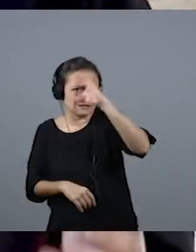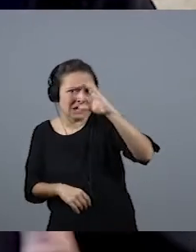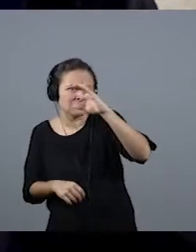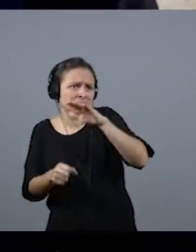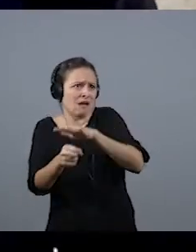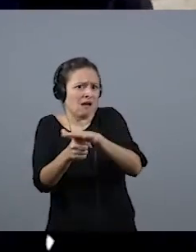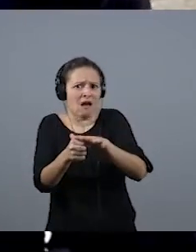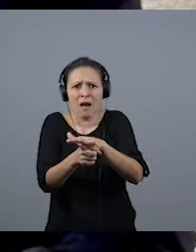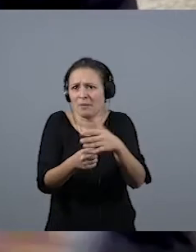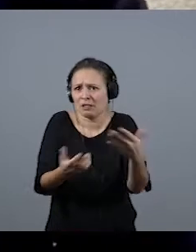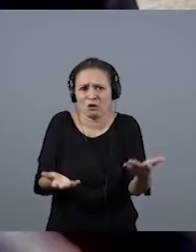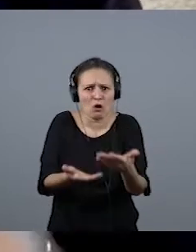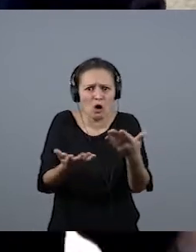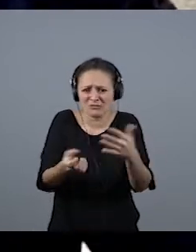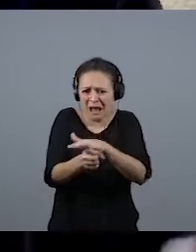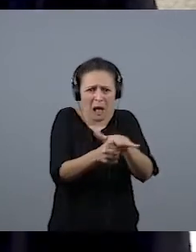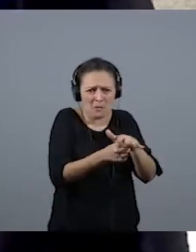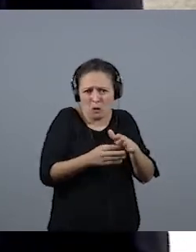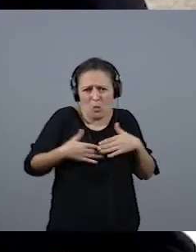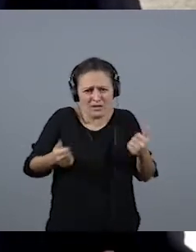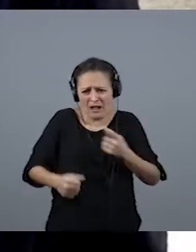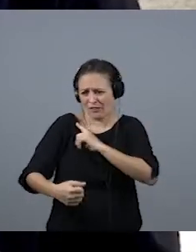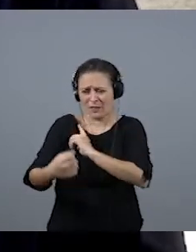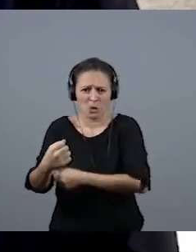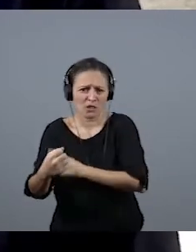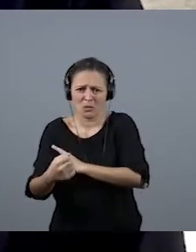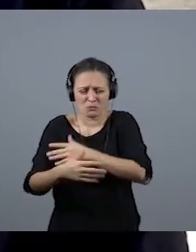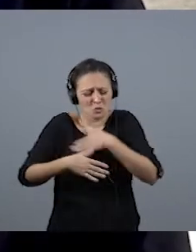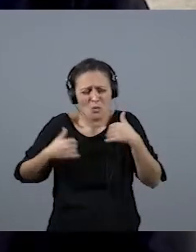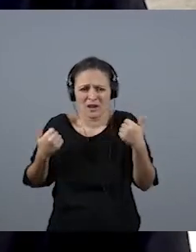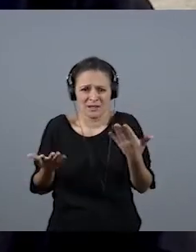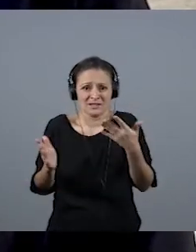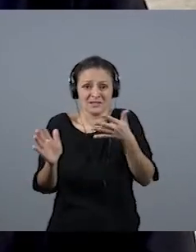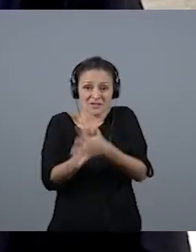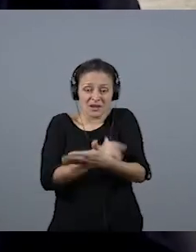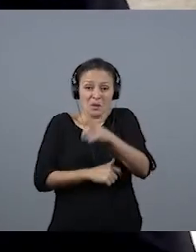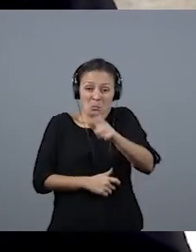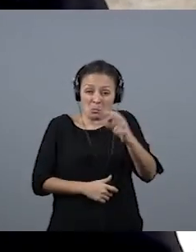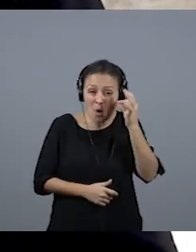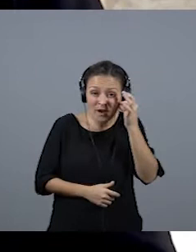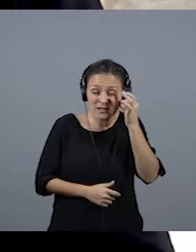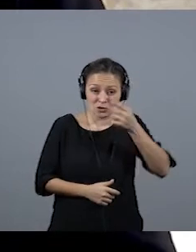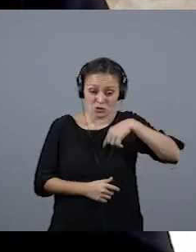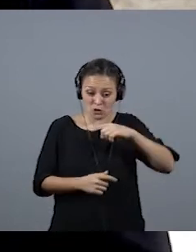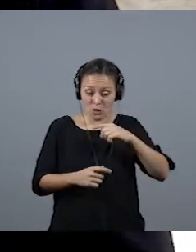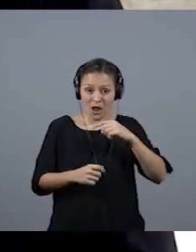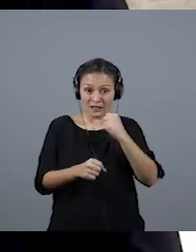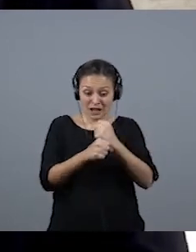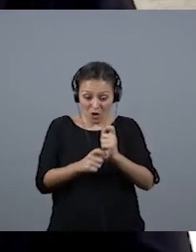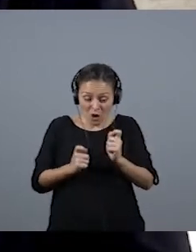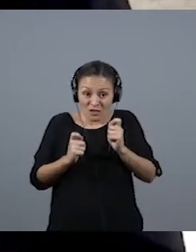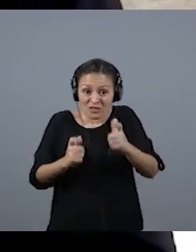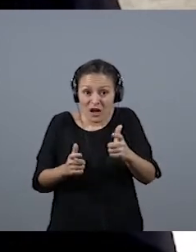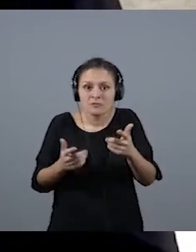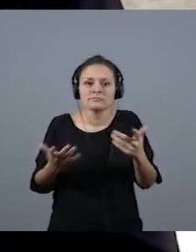cualquier ámbito deportivo. Es decir, las mujeres, yo creo que la aportación aquí es